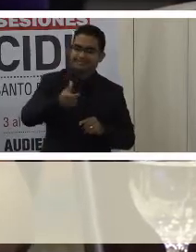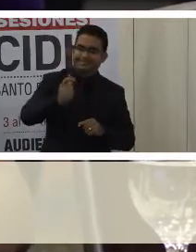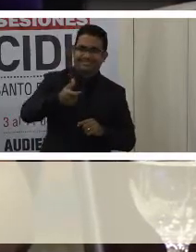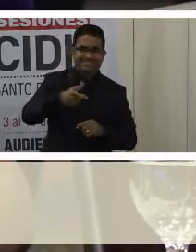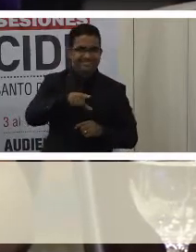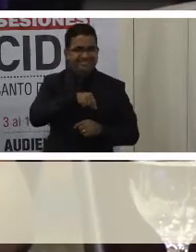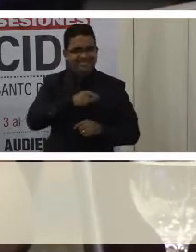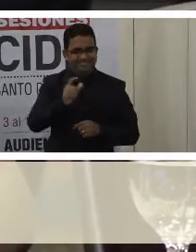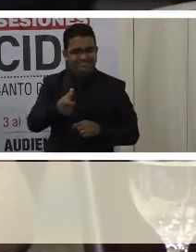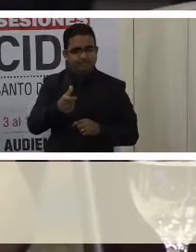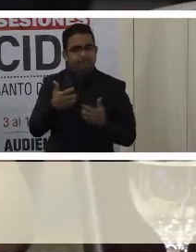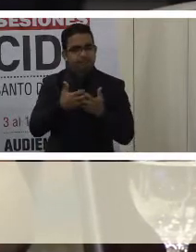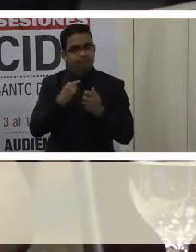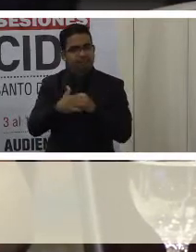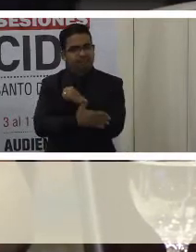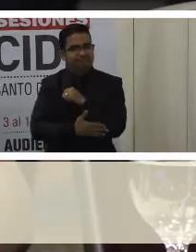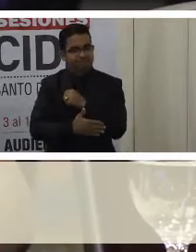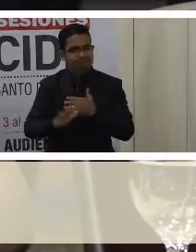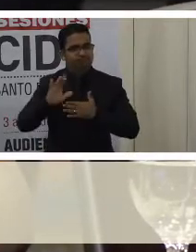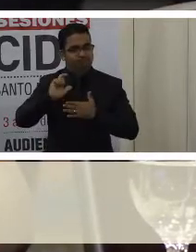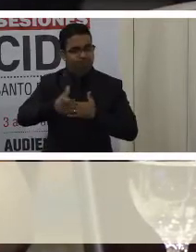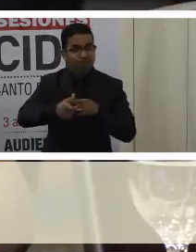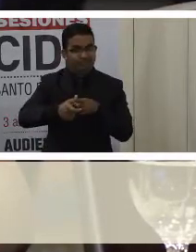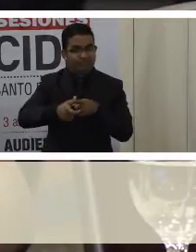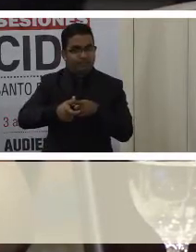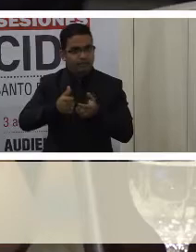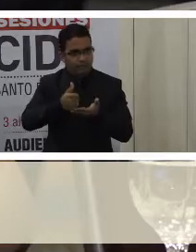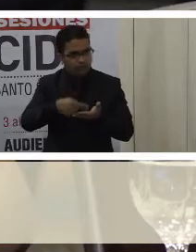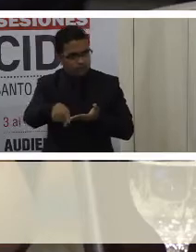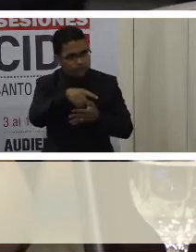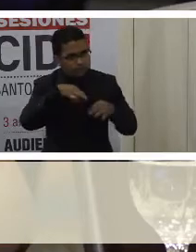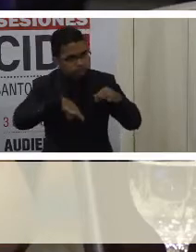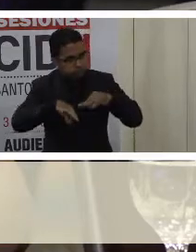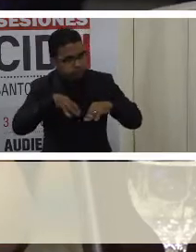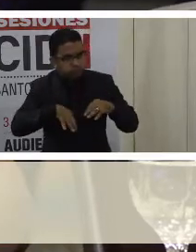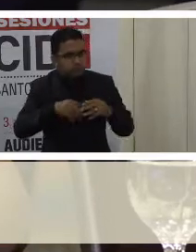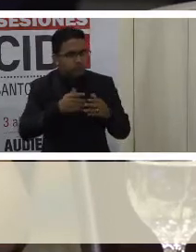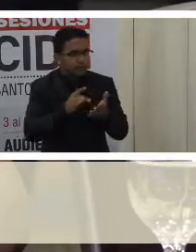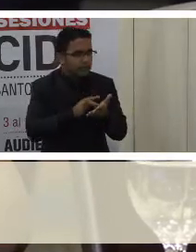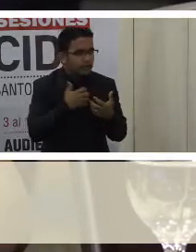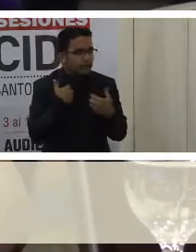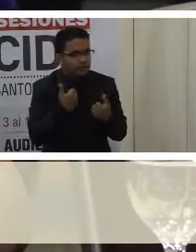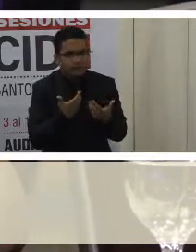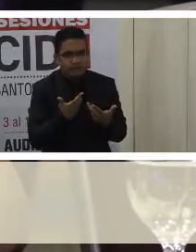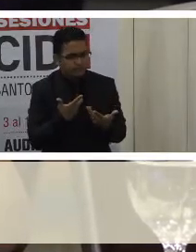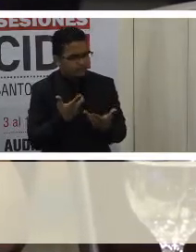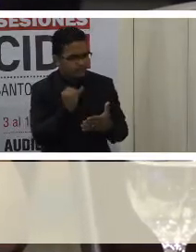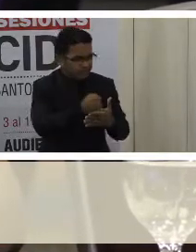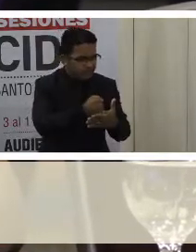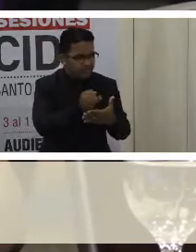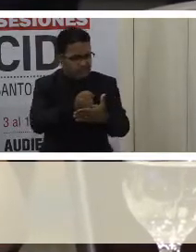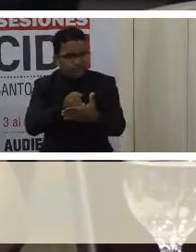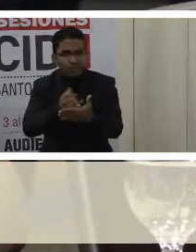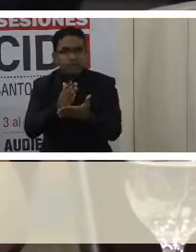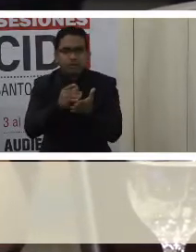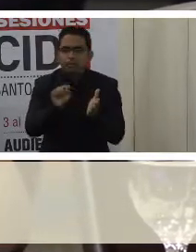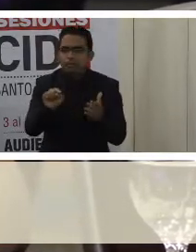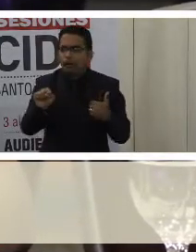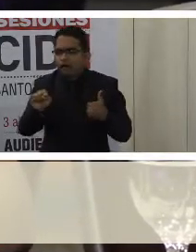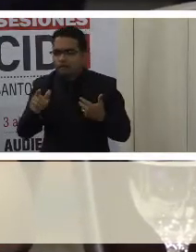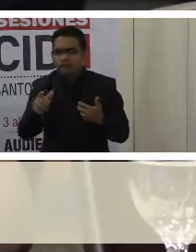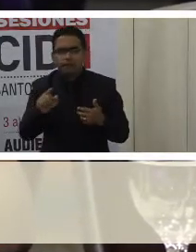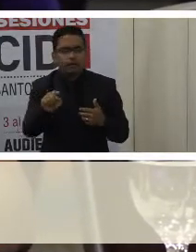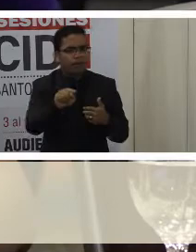un mecanismo identificado, creado por el Gobierno Nacional y manejado por el Partido Oficialista Somos Venezuela. Solo las personas que tienen el carné son